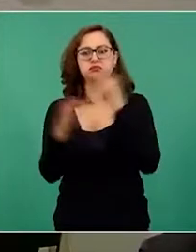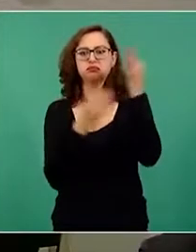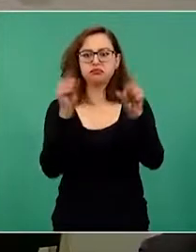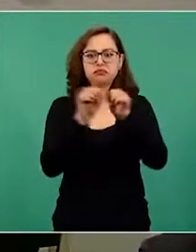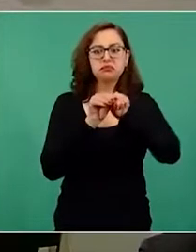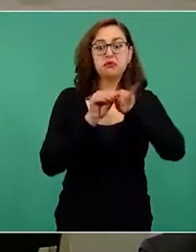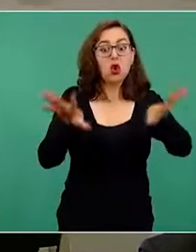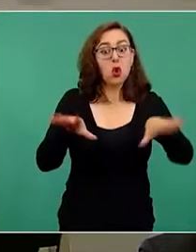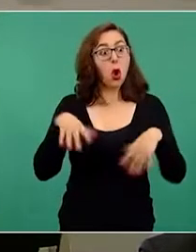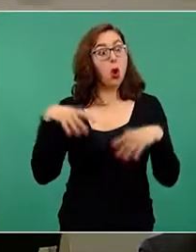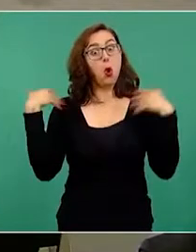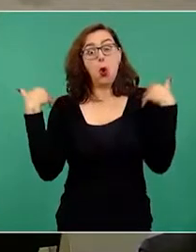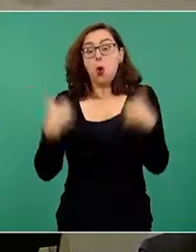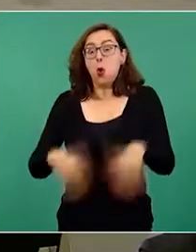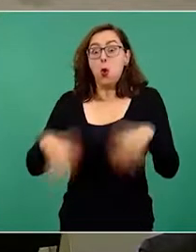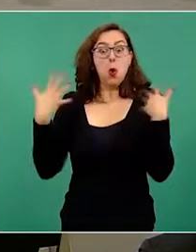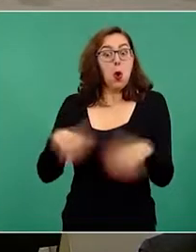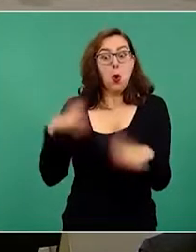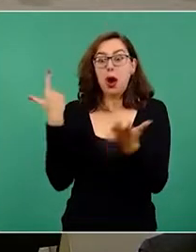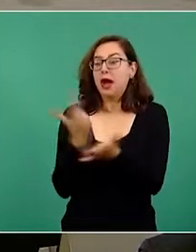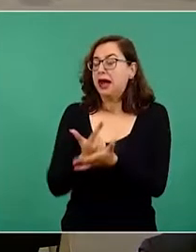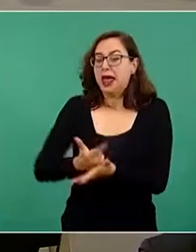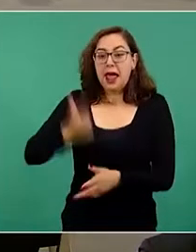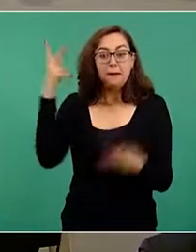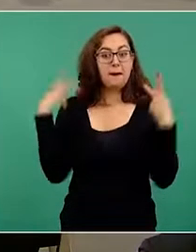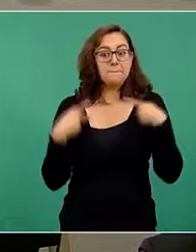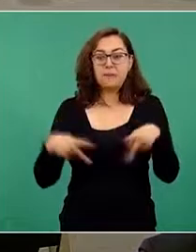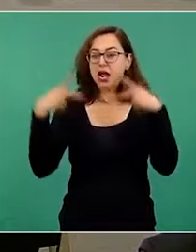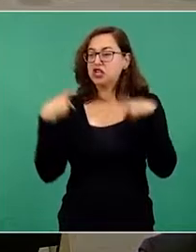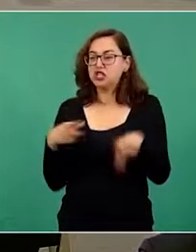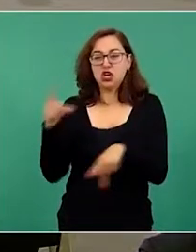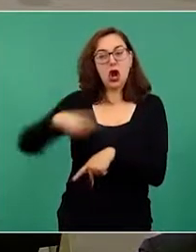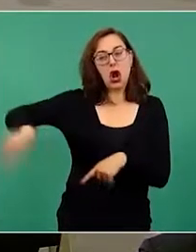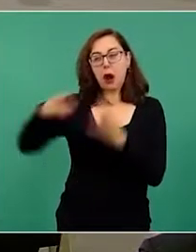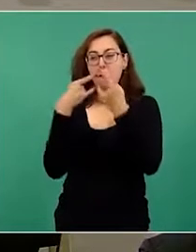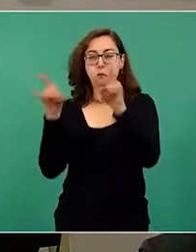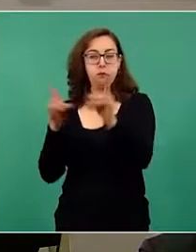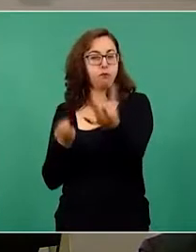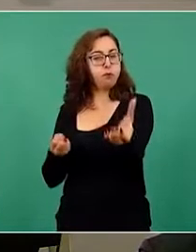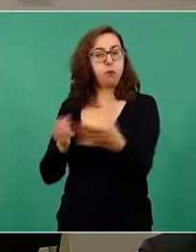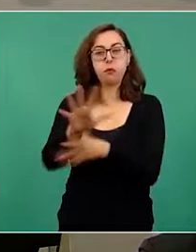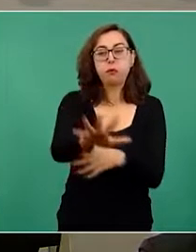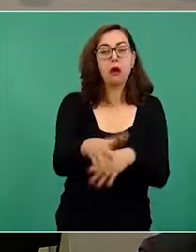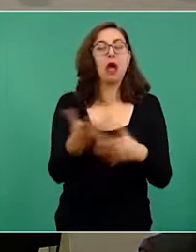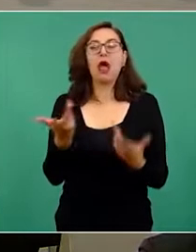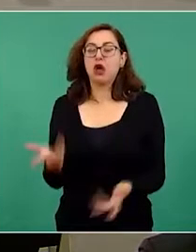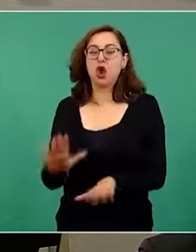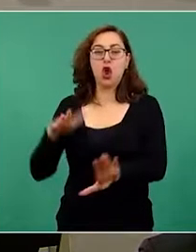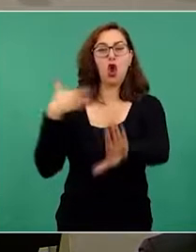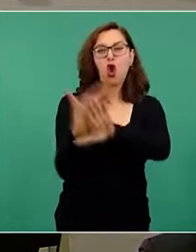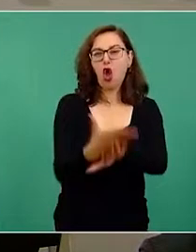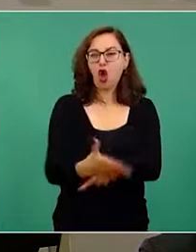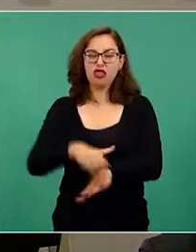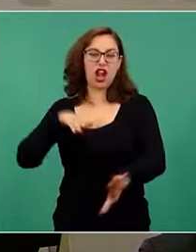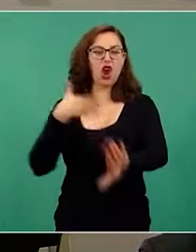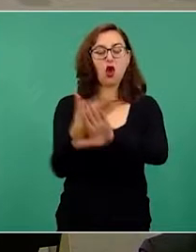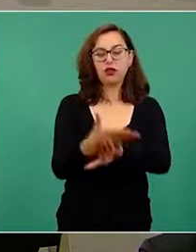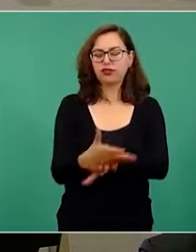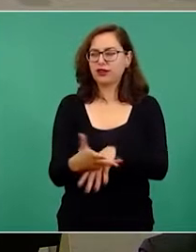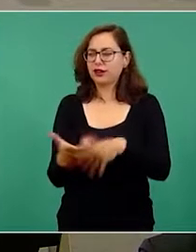testimonios y los videos de esa reunión desmienten completamente estas versiones y notas que son